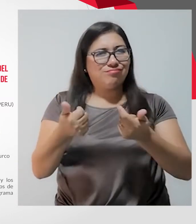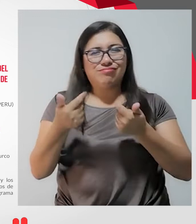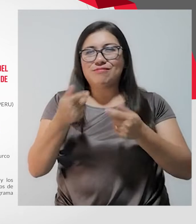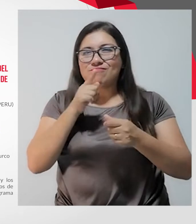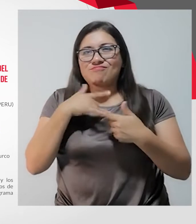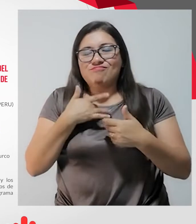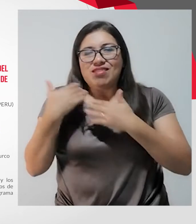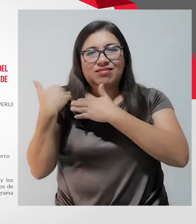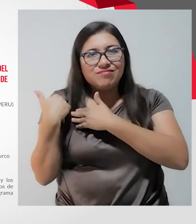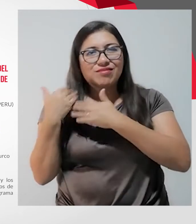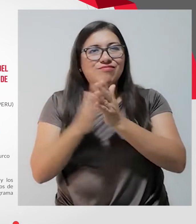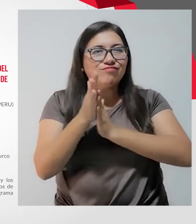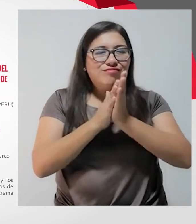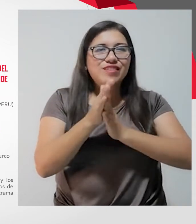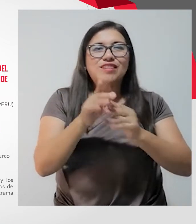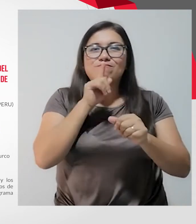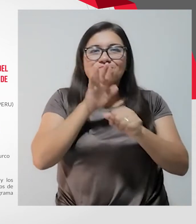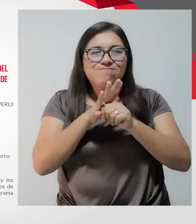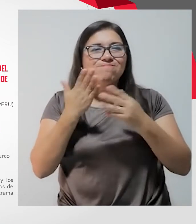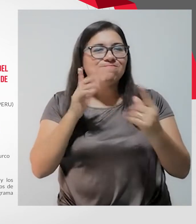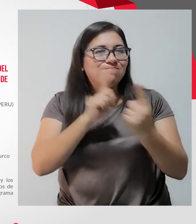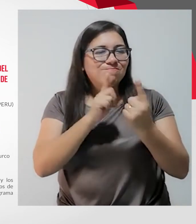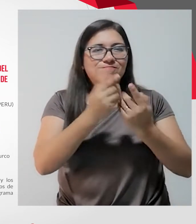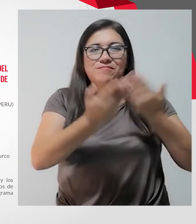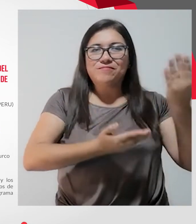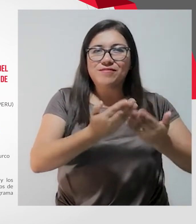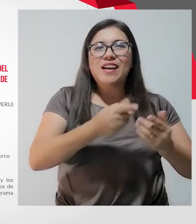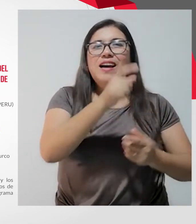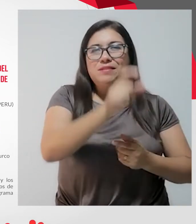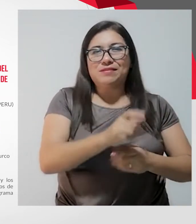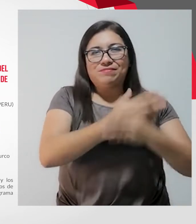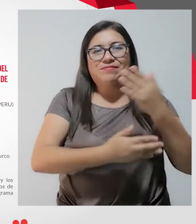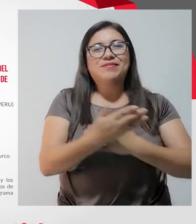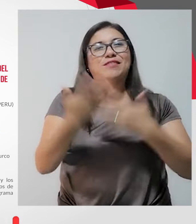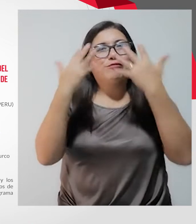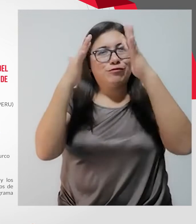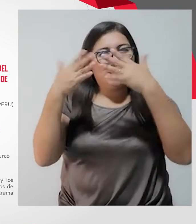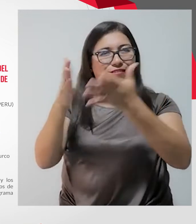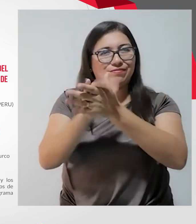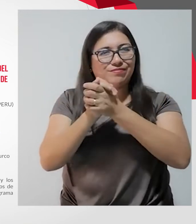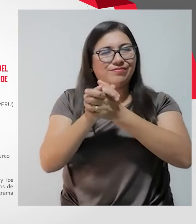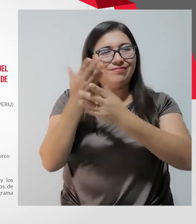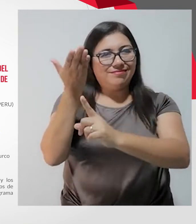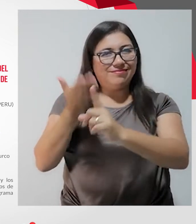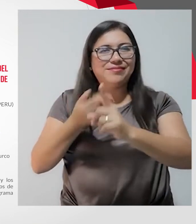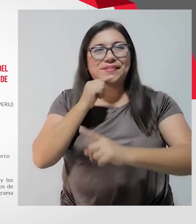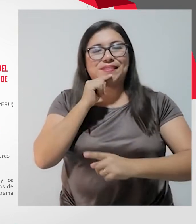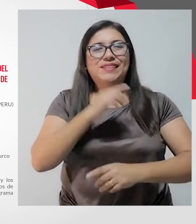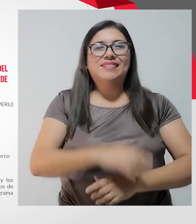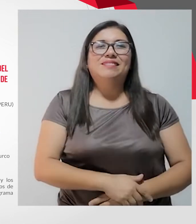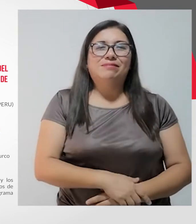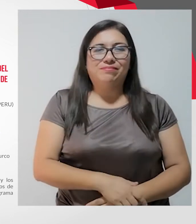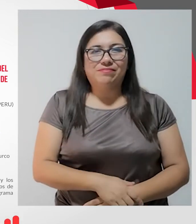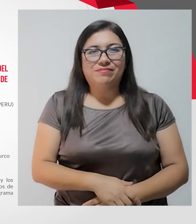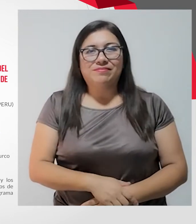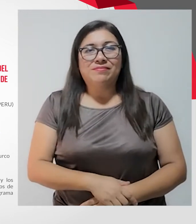muy comprometida con las personas con discapacidad. Felicitaciones, amiga Mercedes Villalobos.